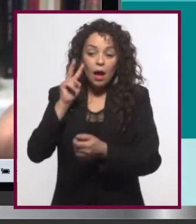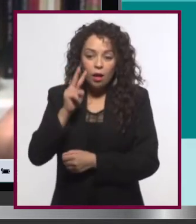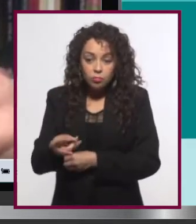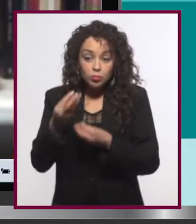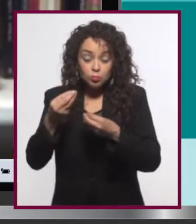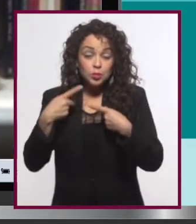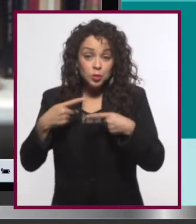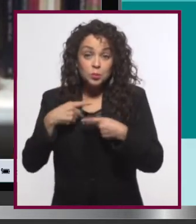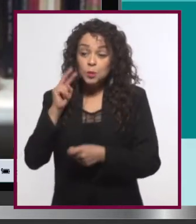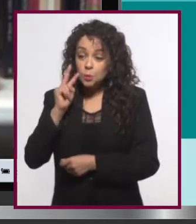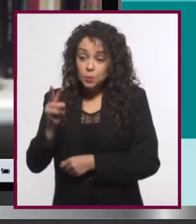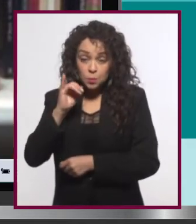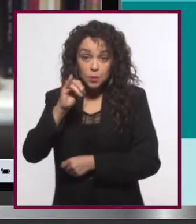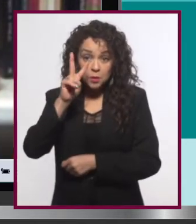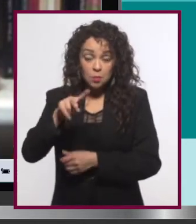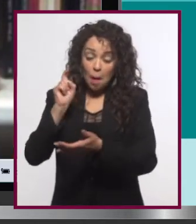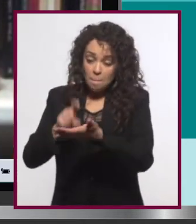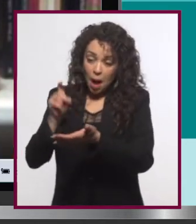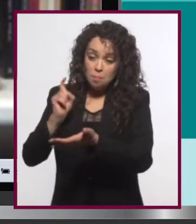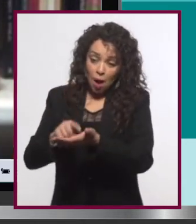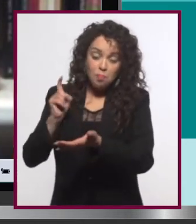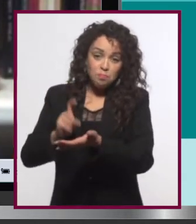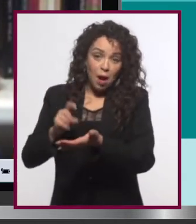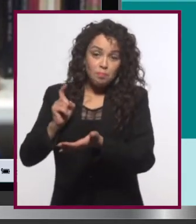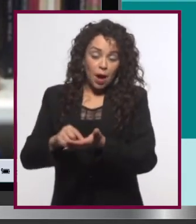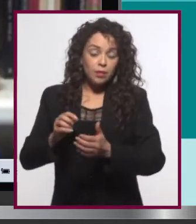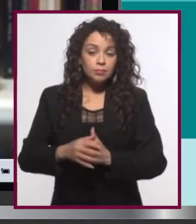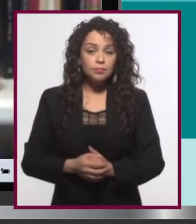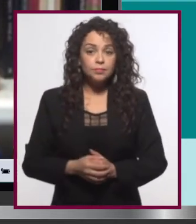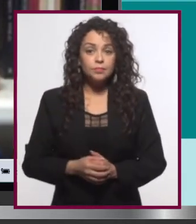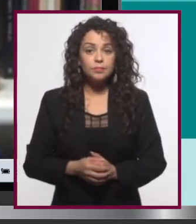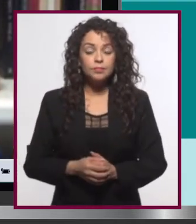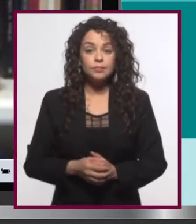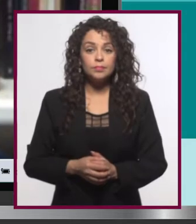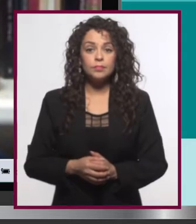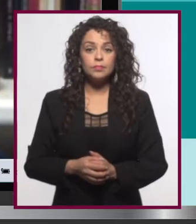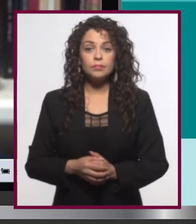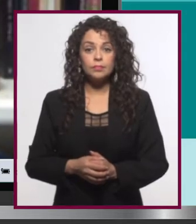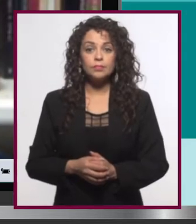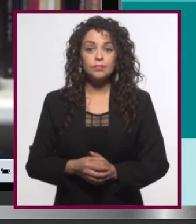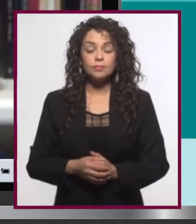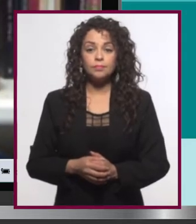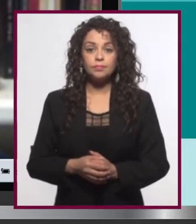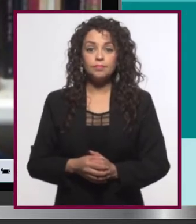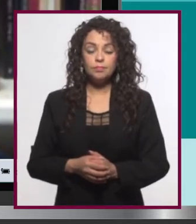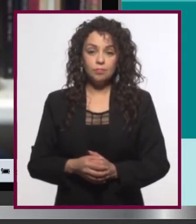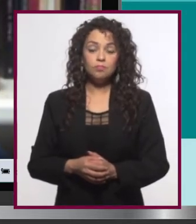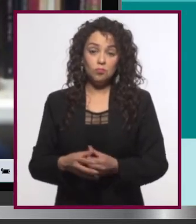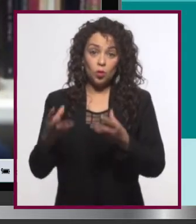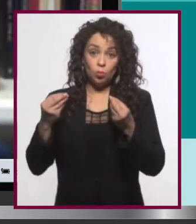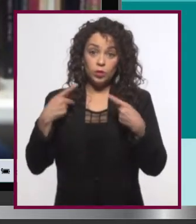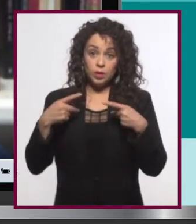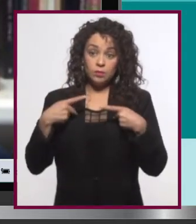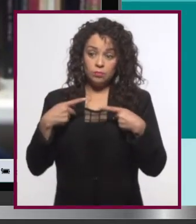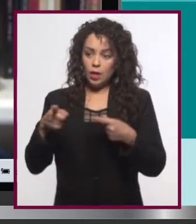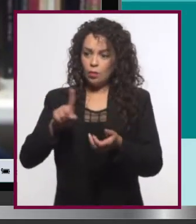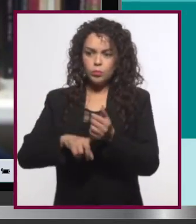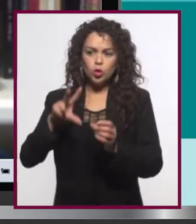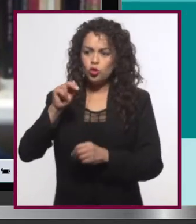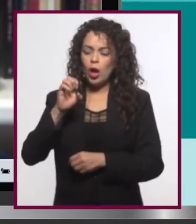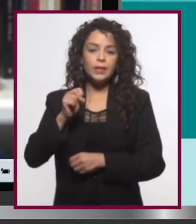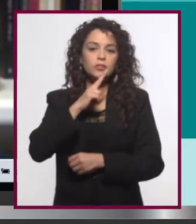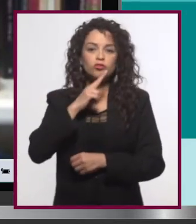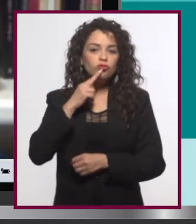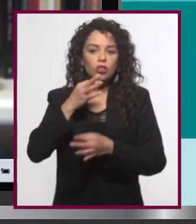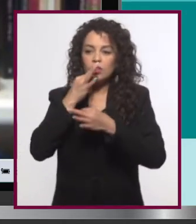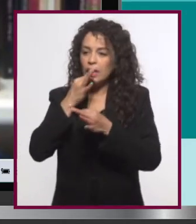Y es un sitio muy visitado. La verdad es que tiene una buena cantidad de visitas para ser un sitio que